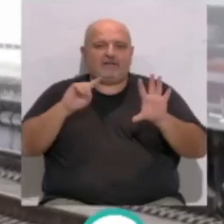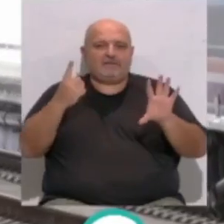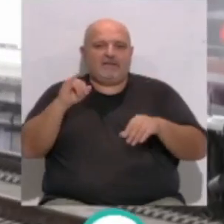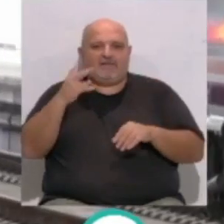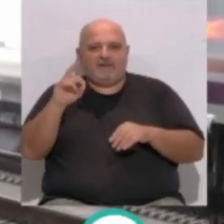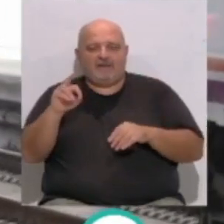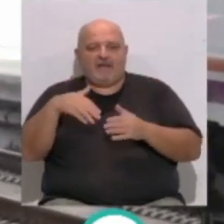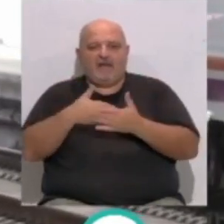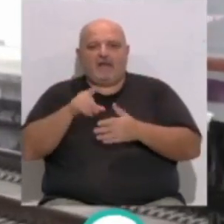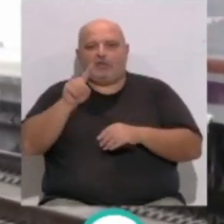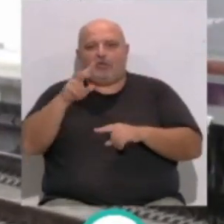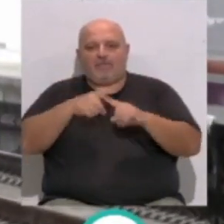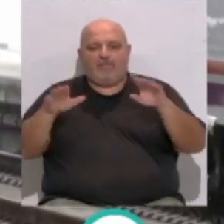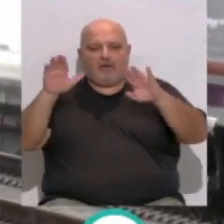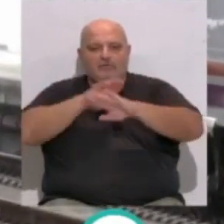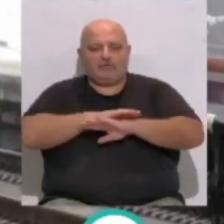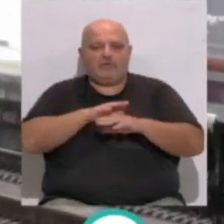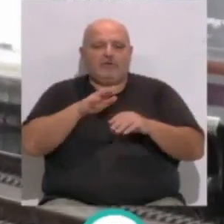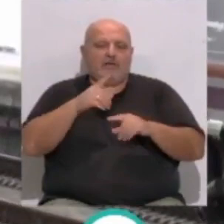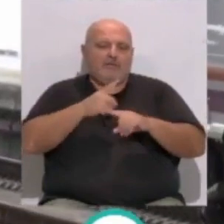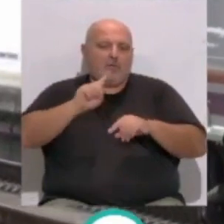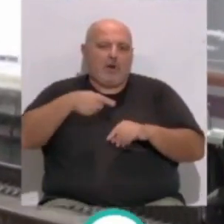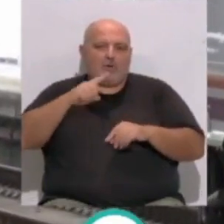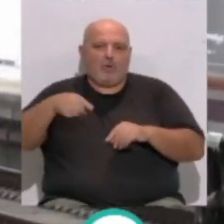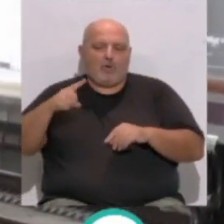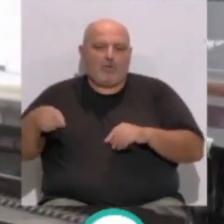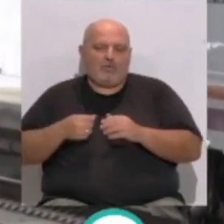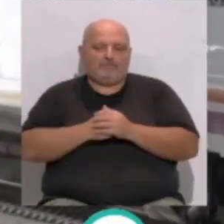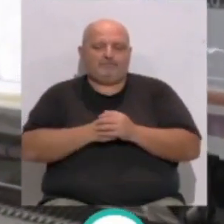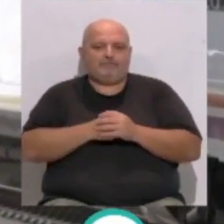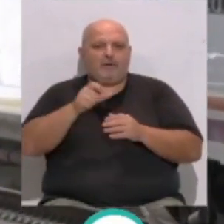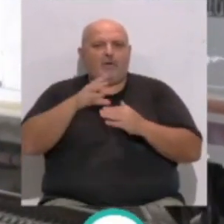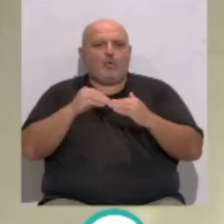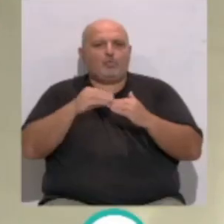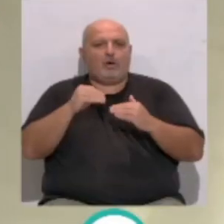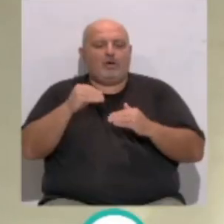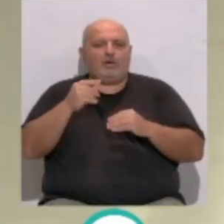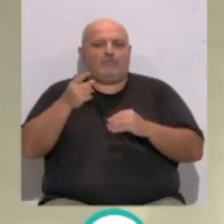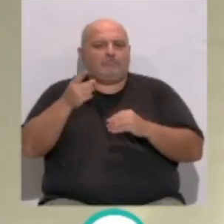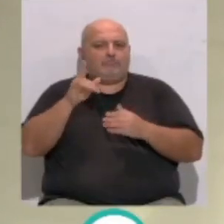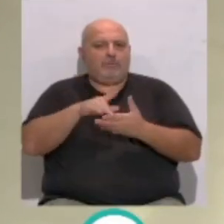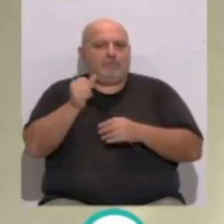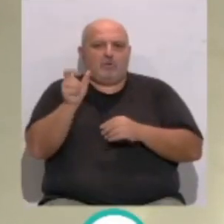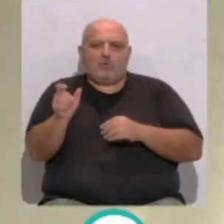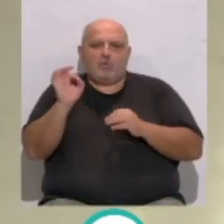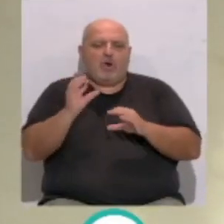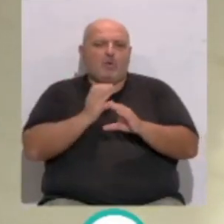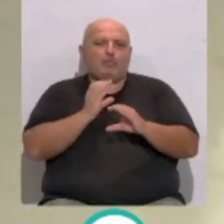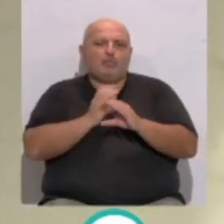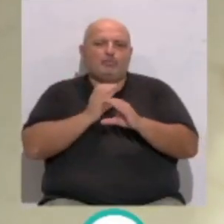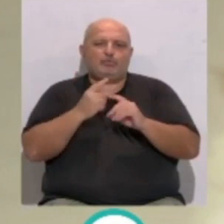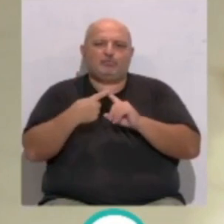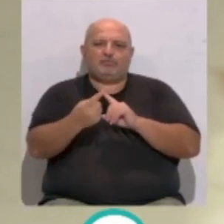y 20 y las 12 y media y viajes cada hora. Los usuarios del Tram Bahía abonarán el mismo precio que los autobuses